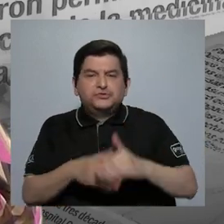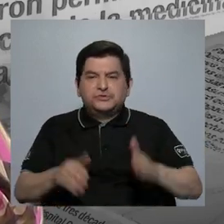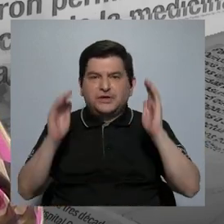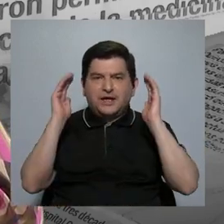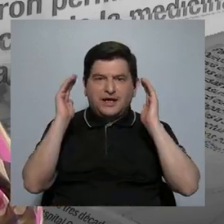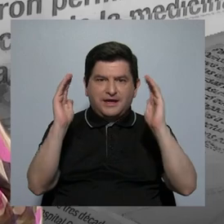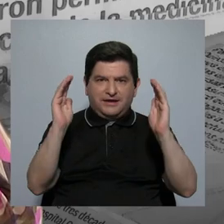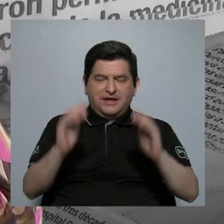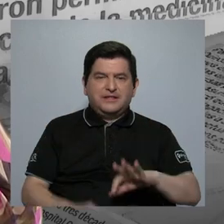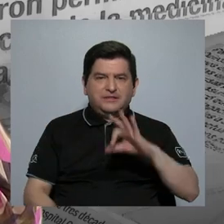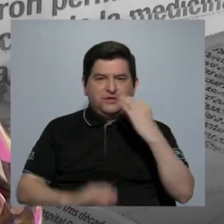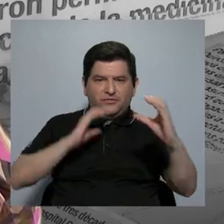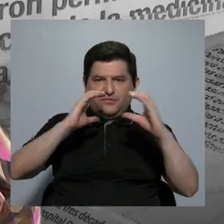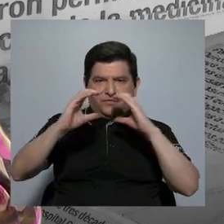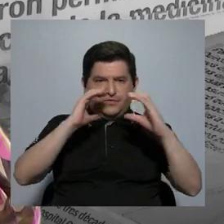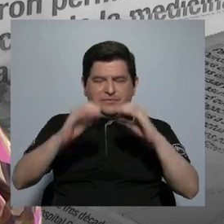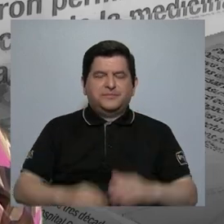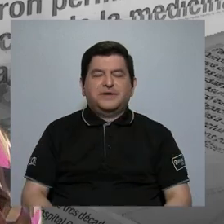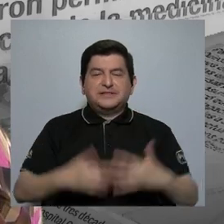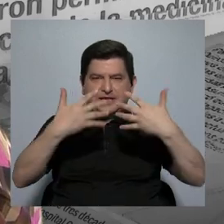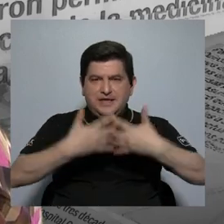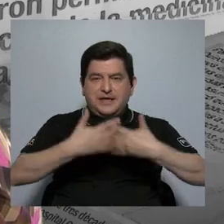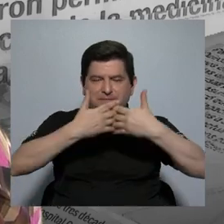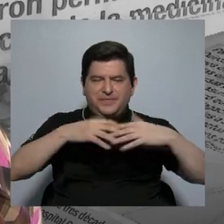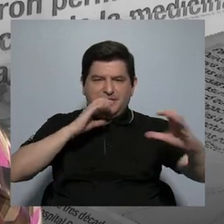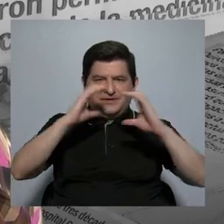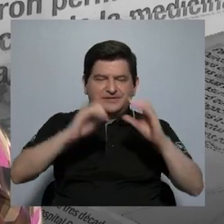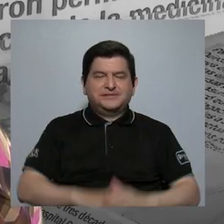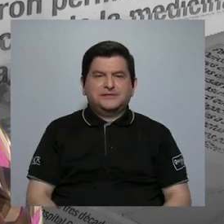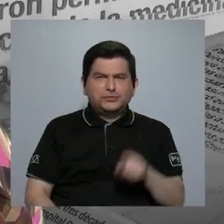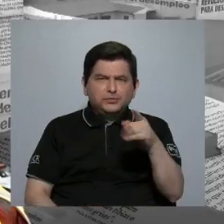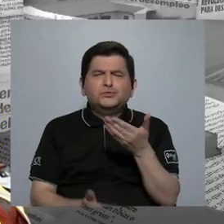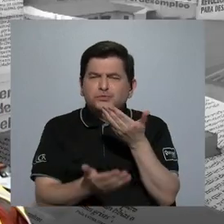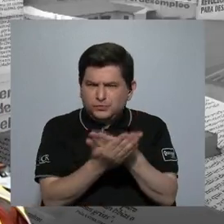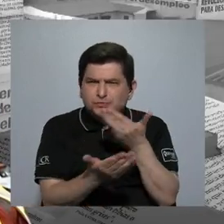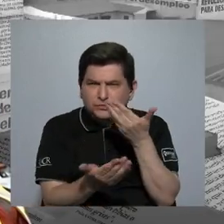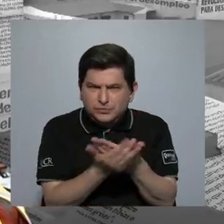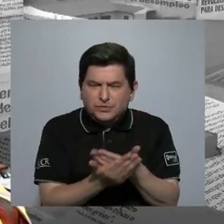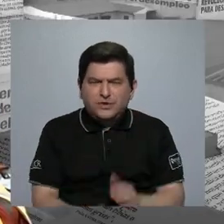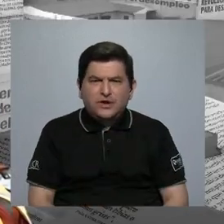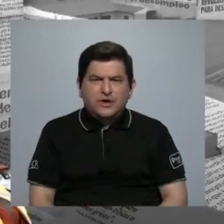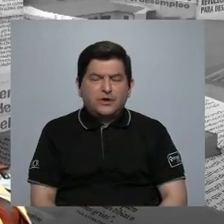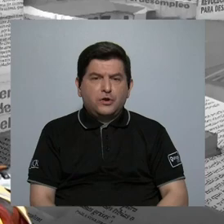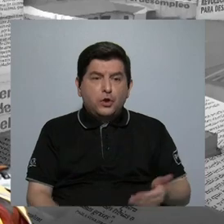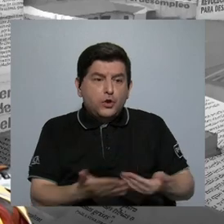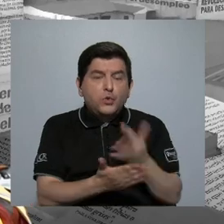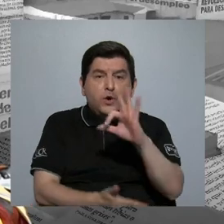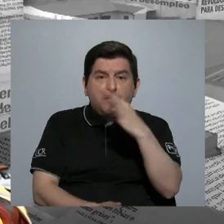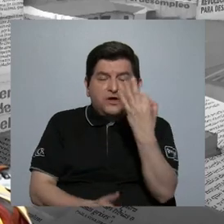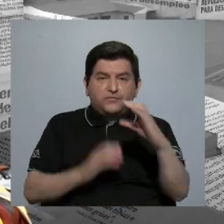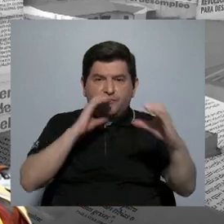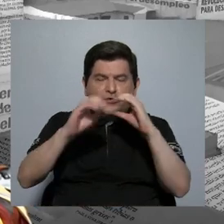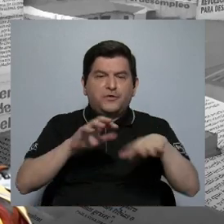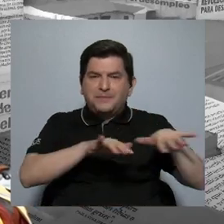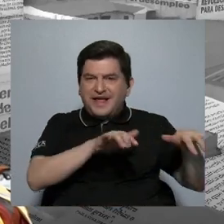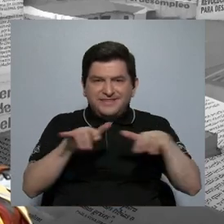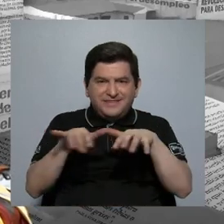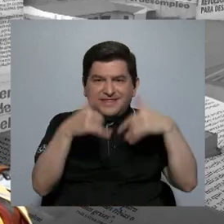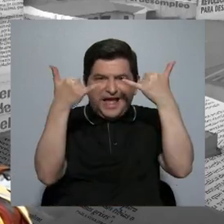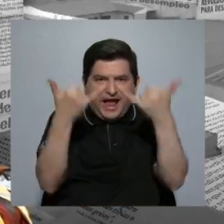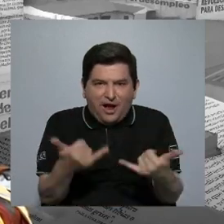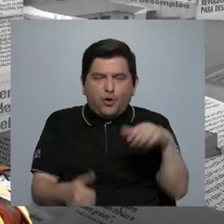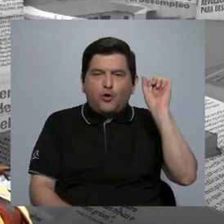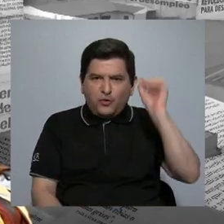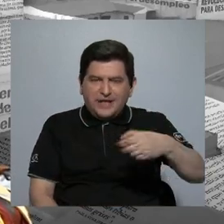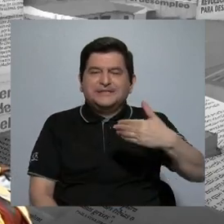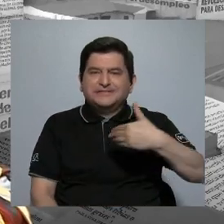grandes empresas de comunicación. Y ustedes pudieron también comprobar que hay medios nuevos, digitales, que